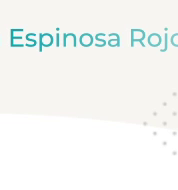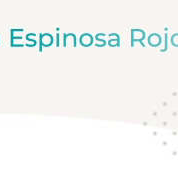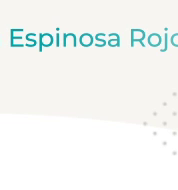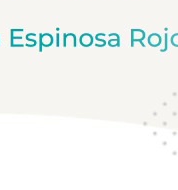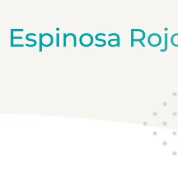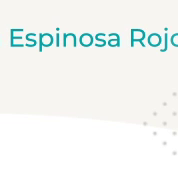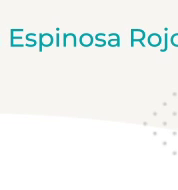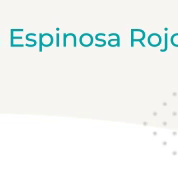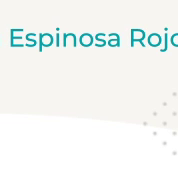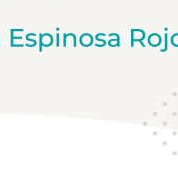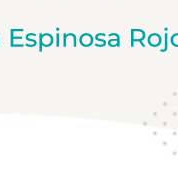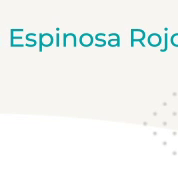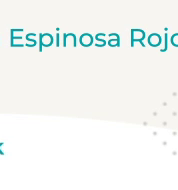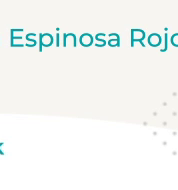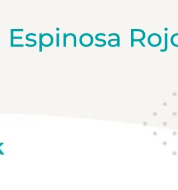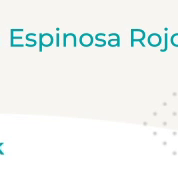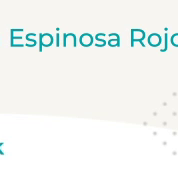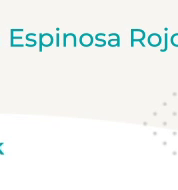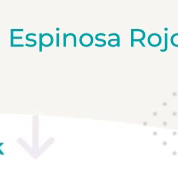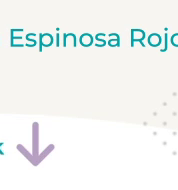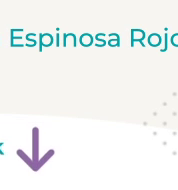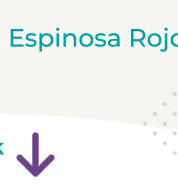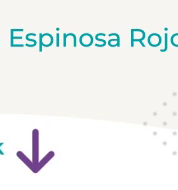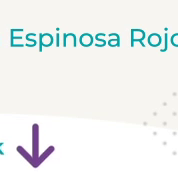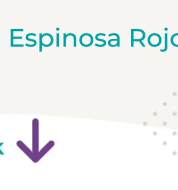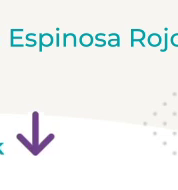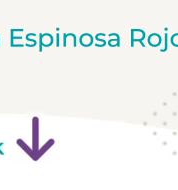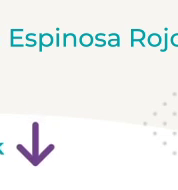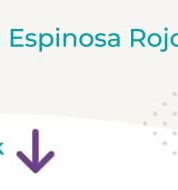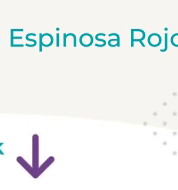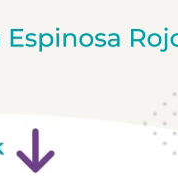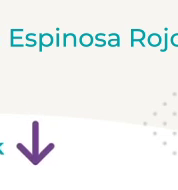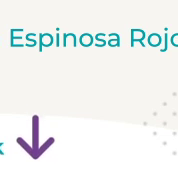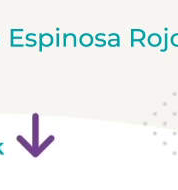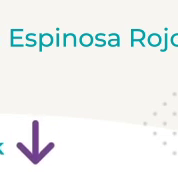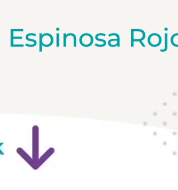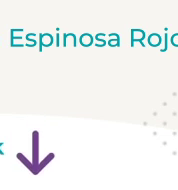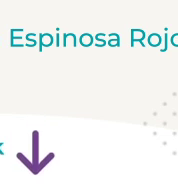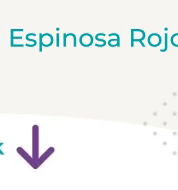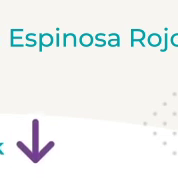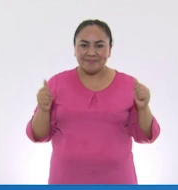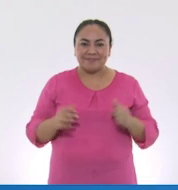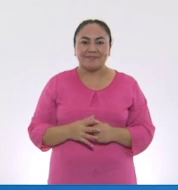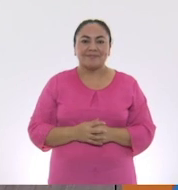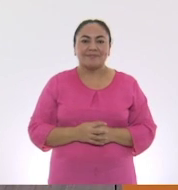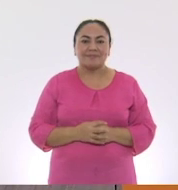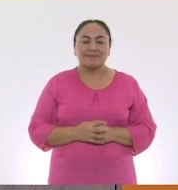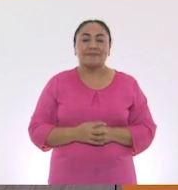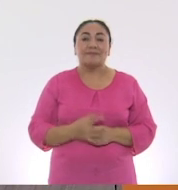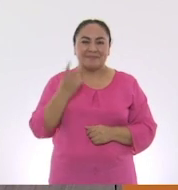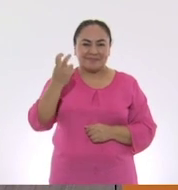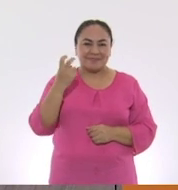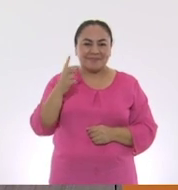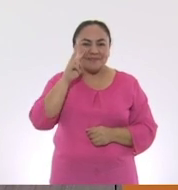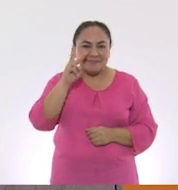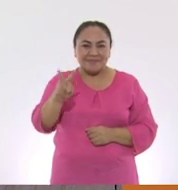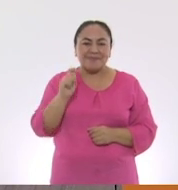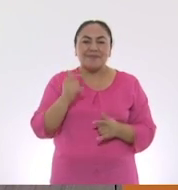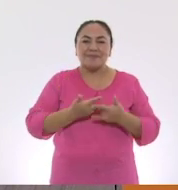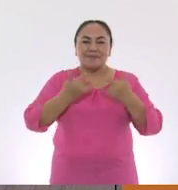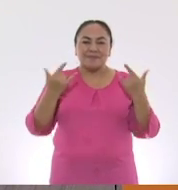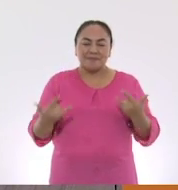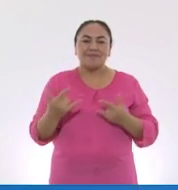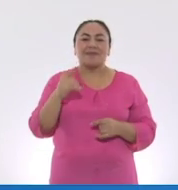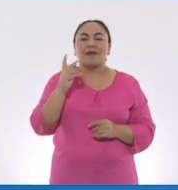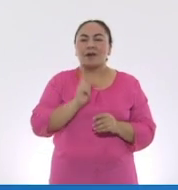Para ver este video, encuentra el link aquí abajo en la descripción. ¿En qué se parece la vida de Nicolás